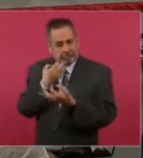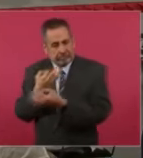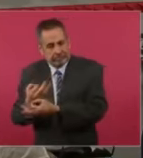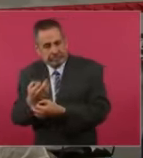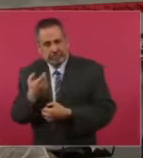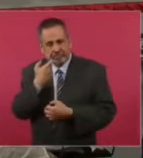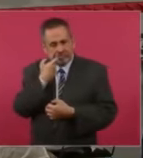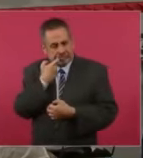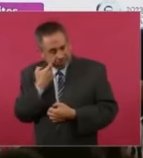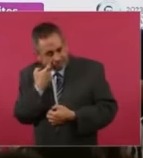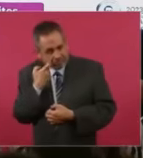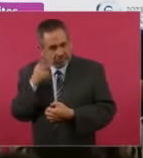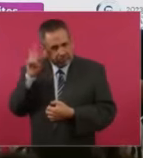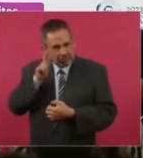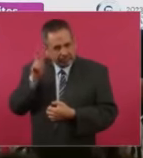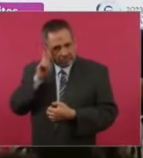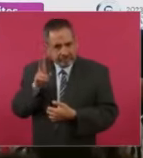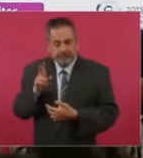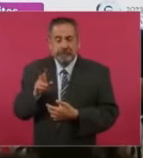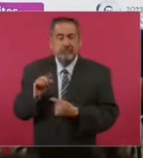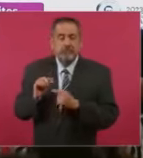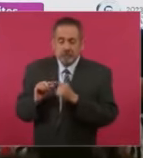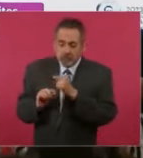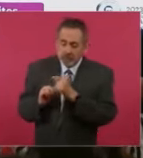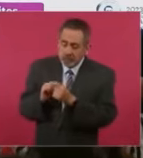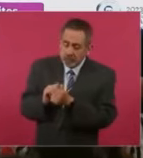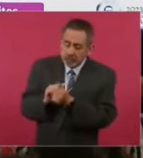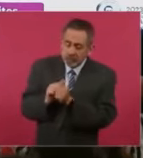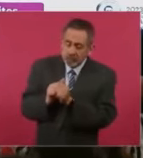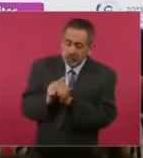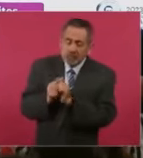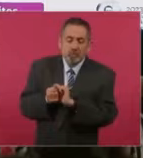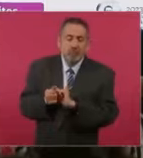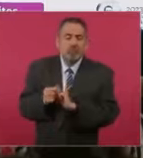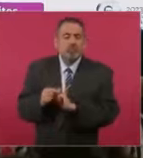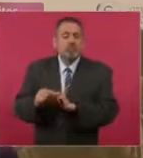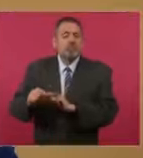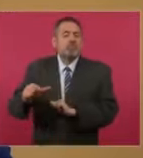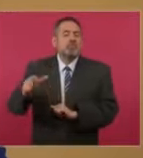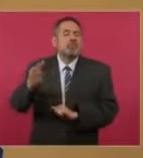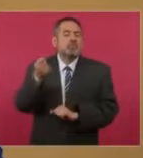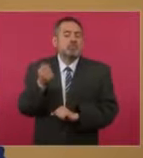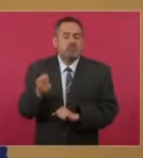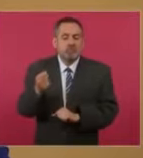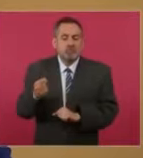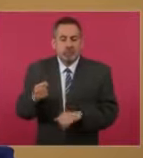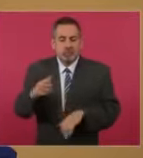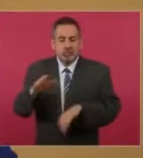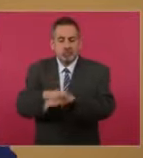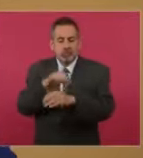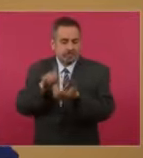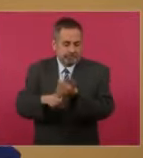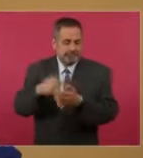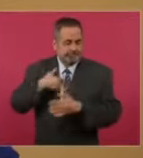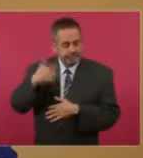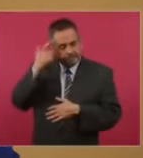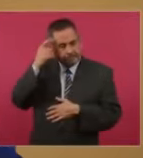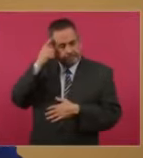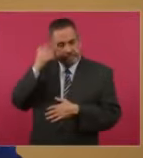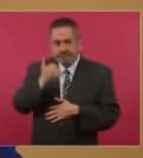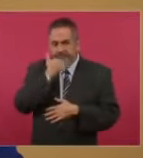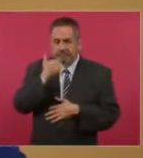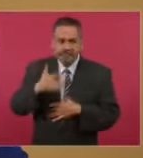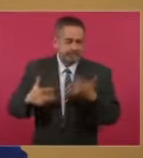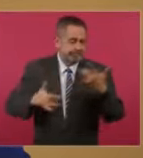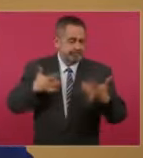adicción a las drogas, es un proceso que está integrado en afecciones de salud mental, en la